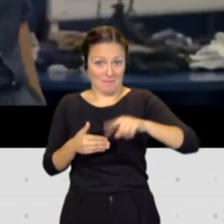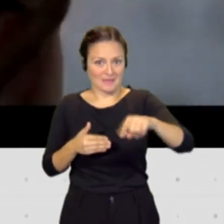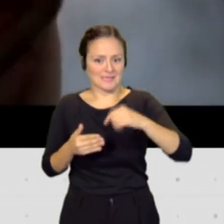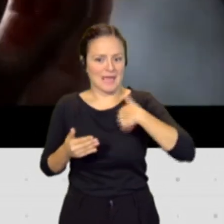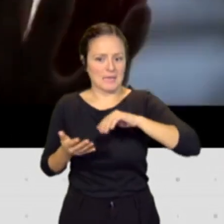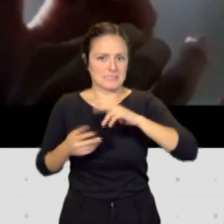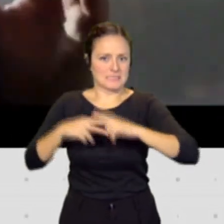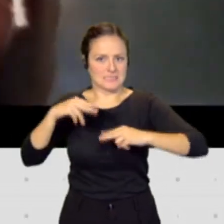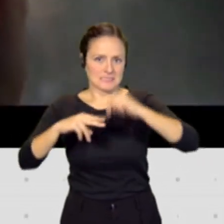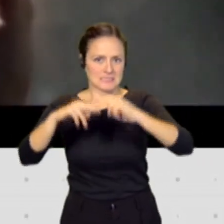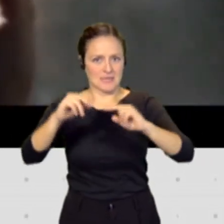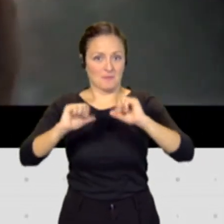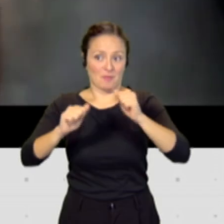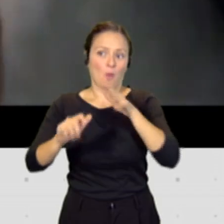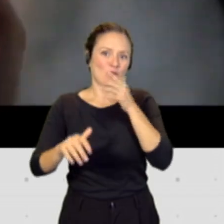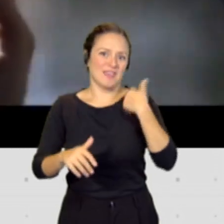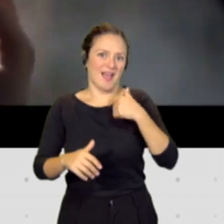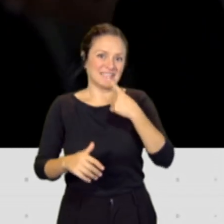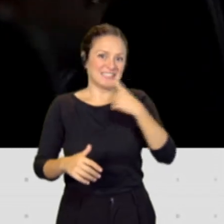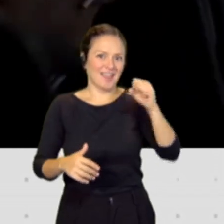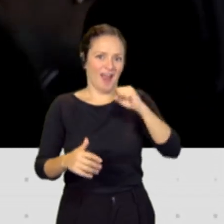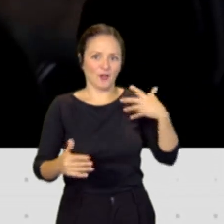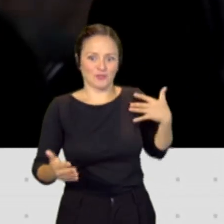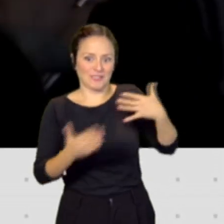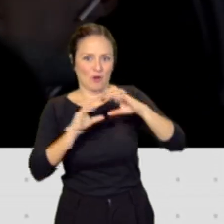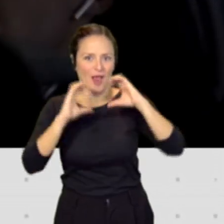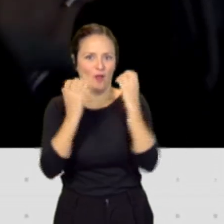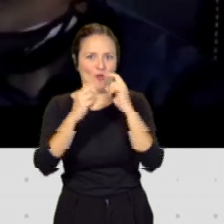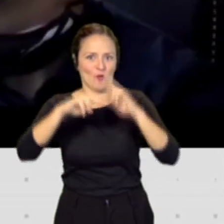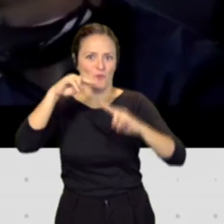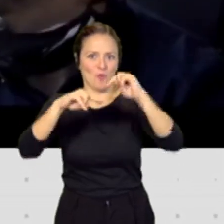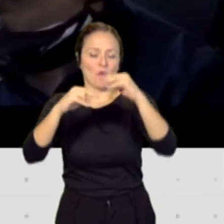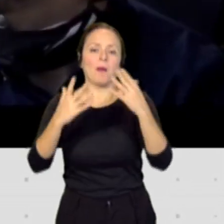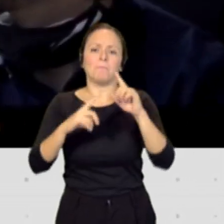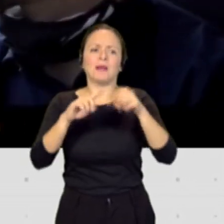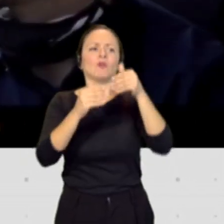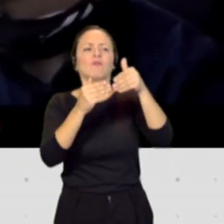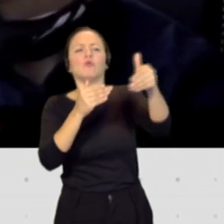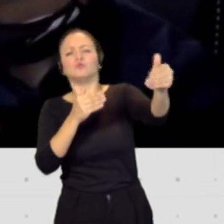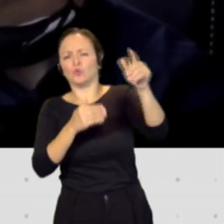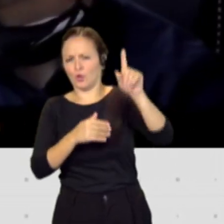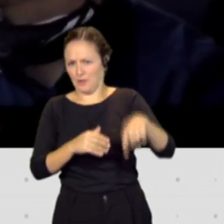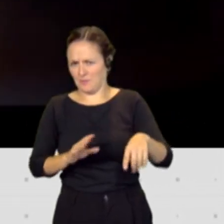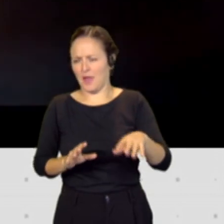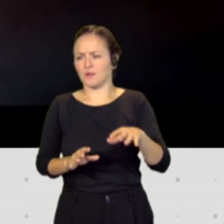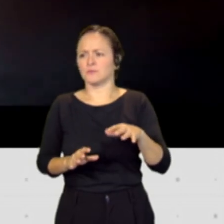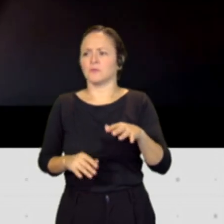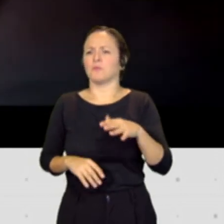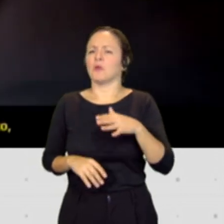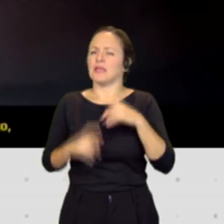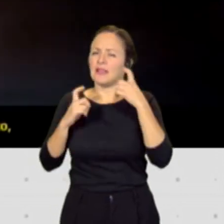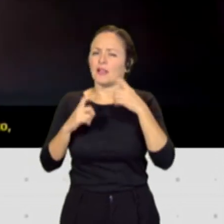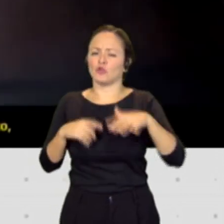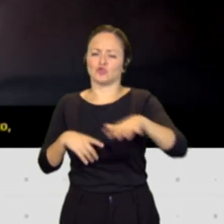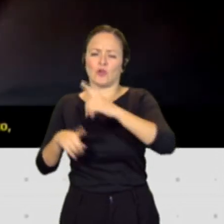cumplir ese centenario del Heliodoro y en el futuro mirando probablemente a la zona de expansión de